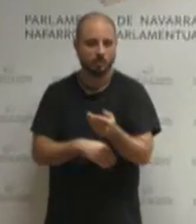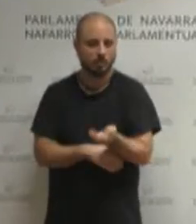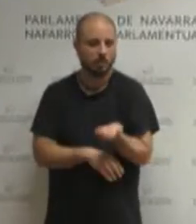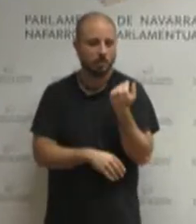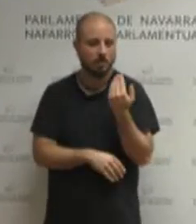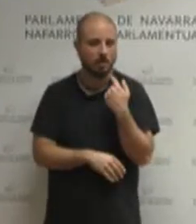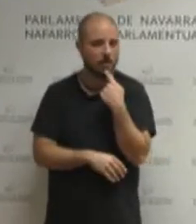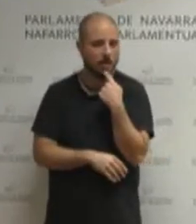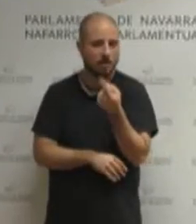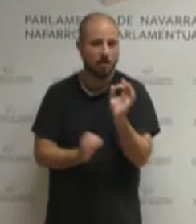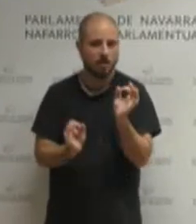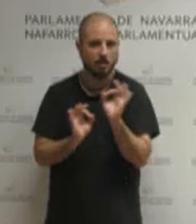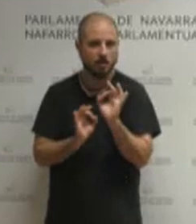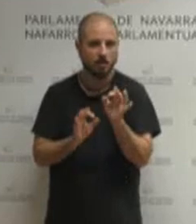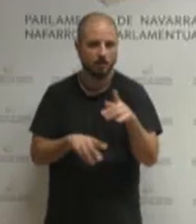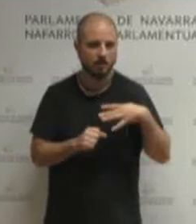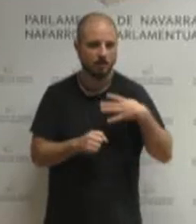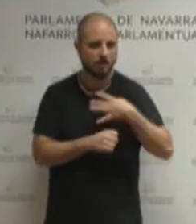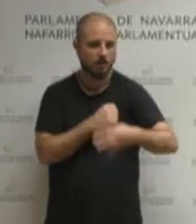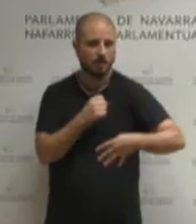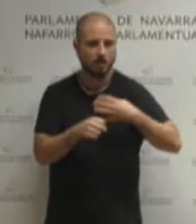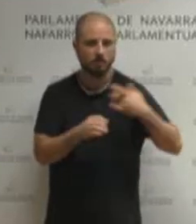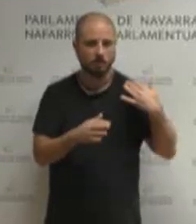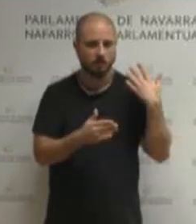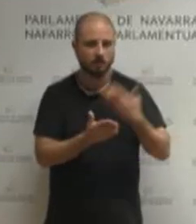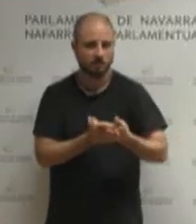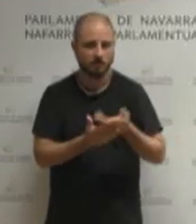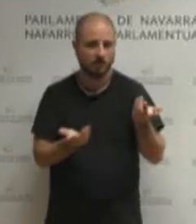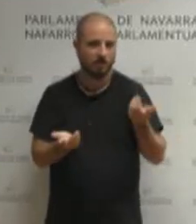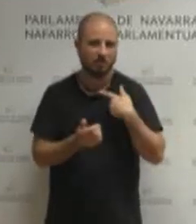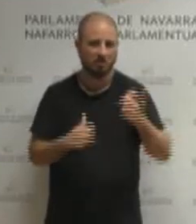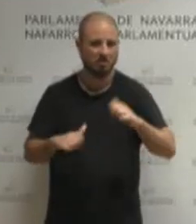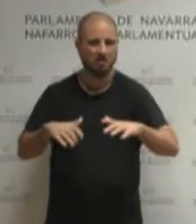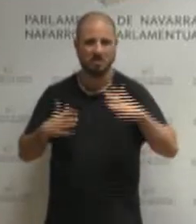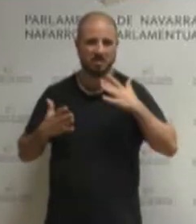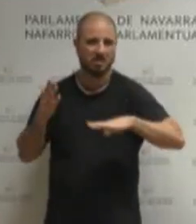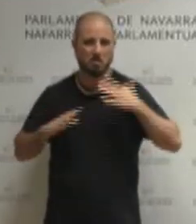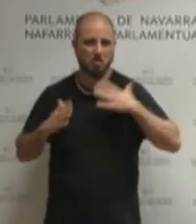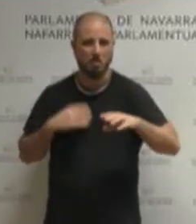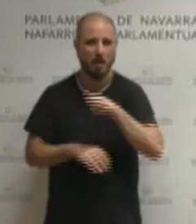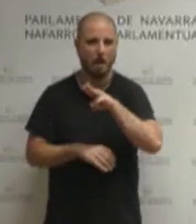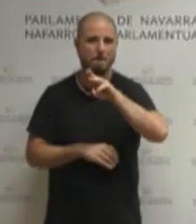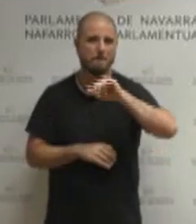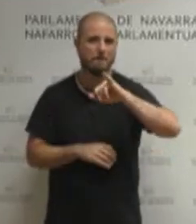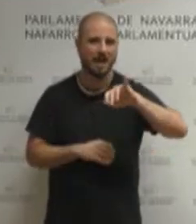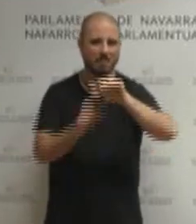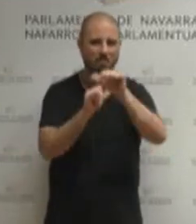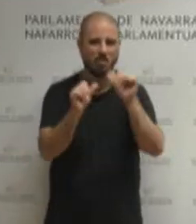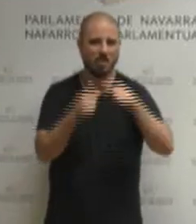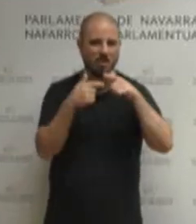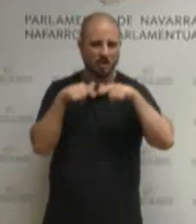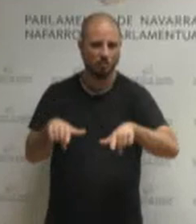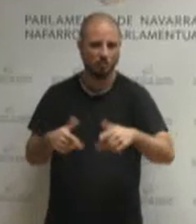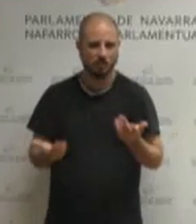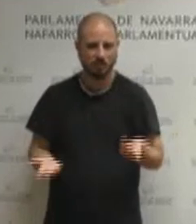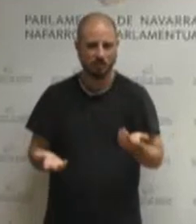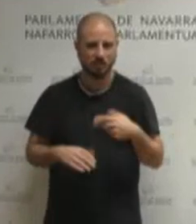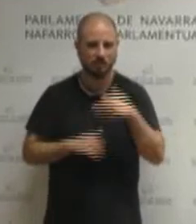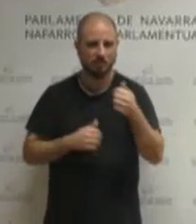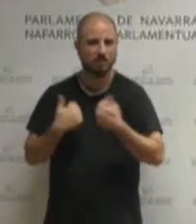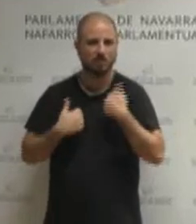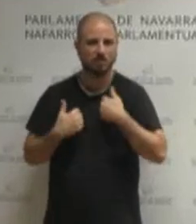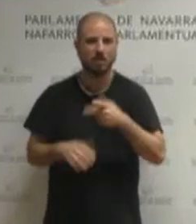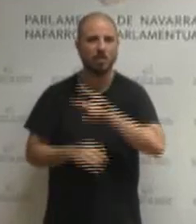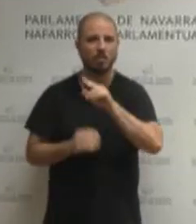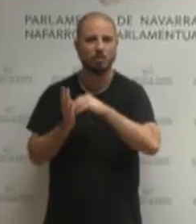esta legislatura nos va a dejar la chapuza del PAI como modelo lingüístico OPE Docente 2024 241